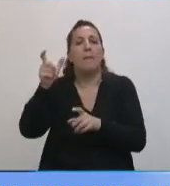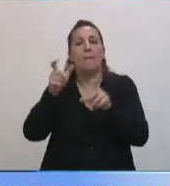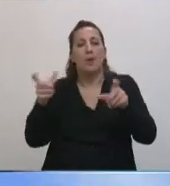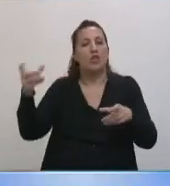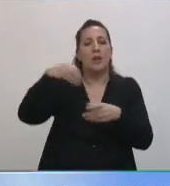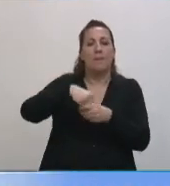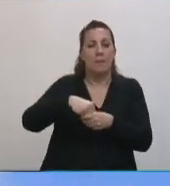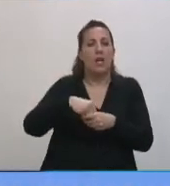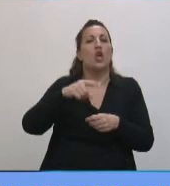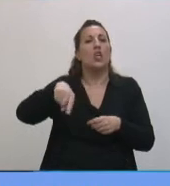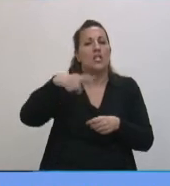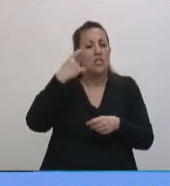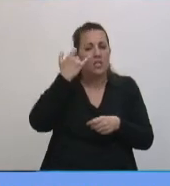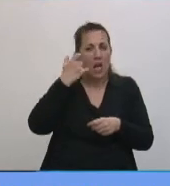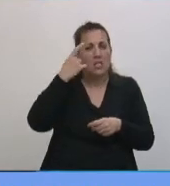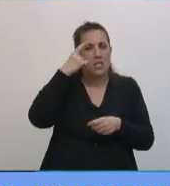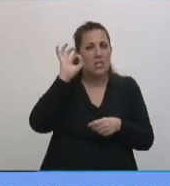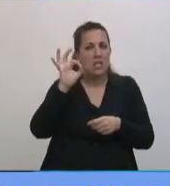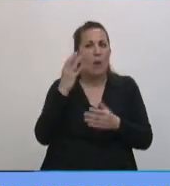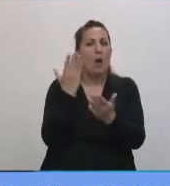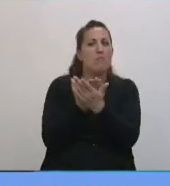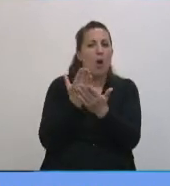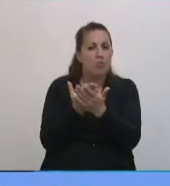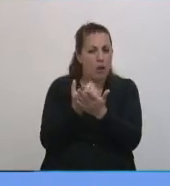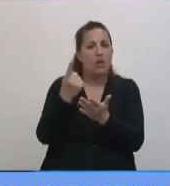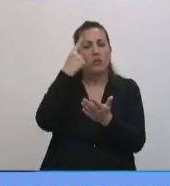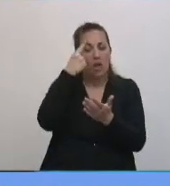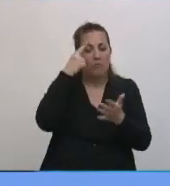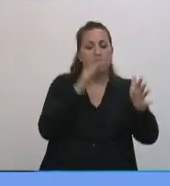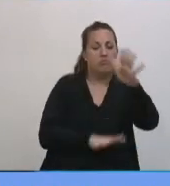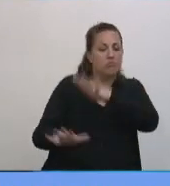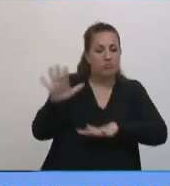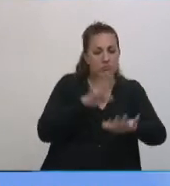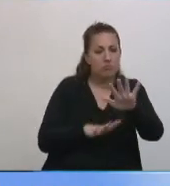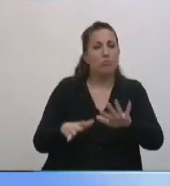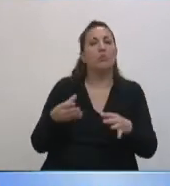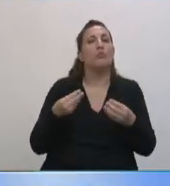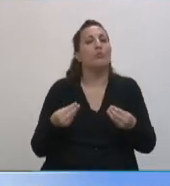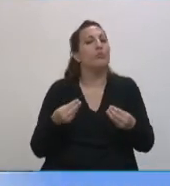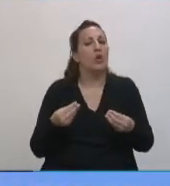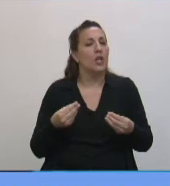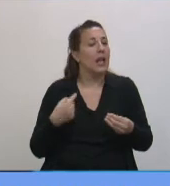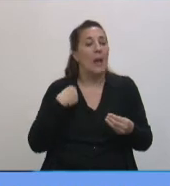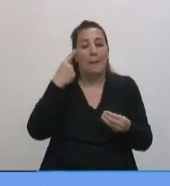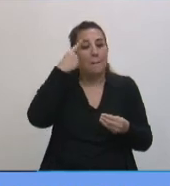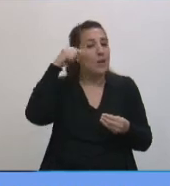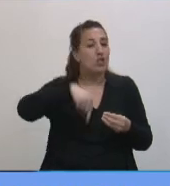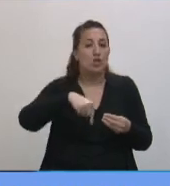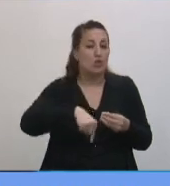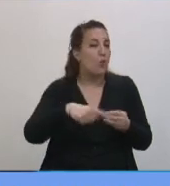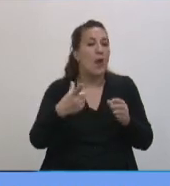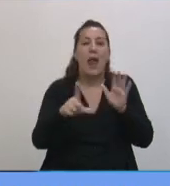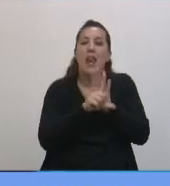las propuestas, todos los proyectos de los diferentes senadores y senadoras, porque, vuelvo a repetir, creo que estamos frente a una ley